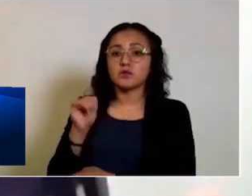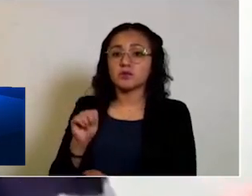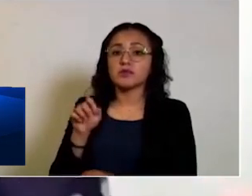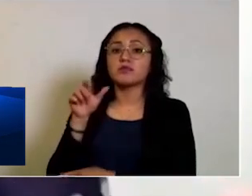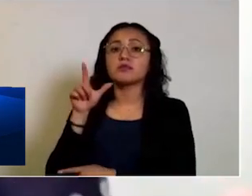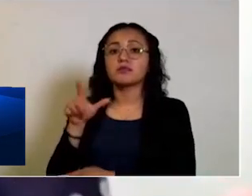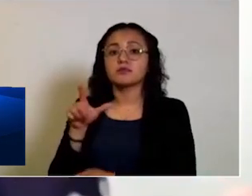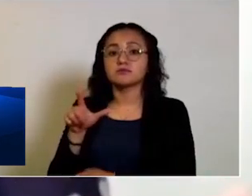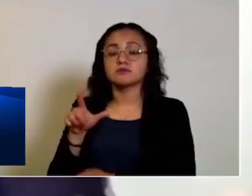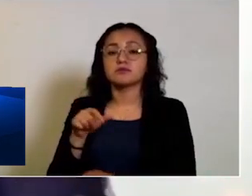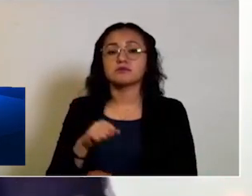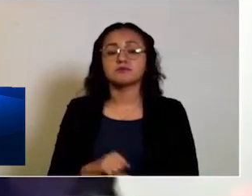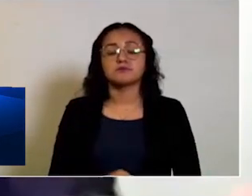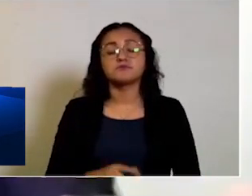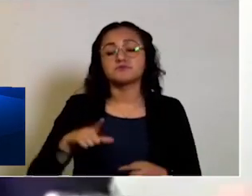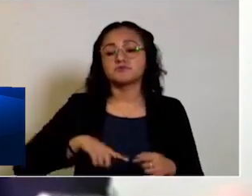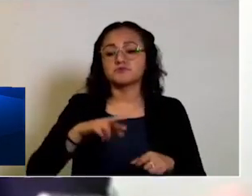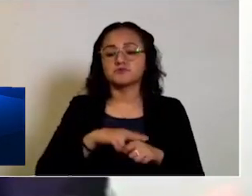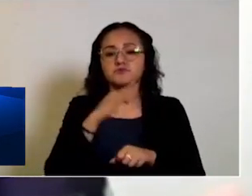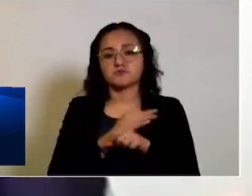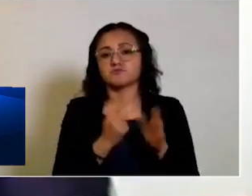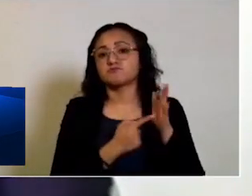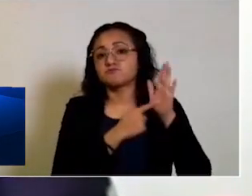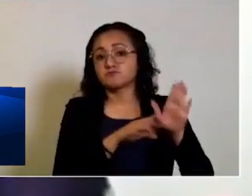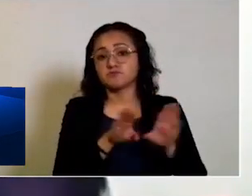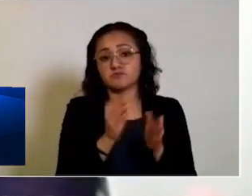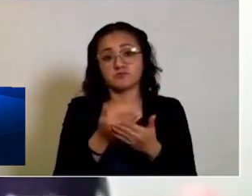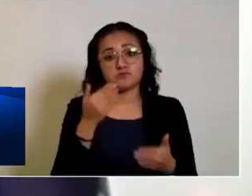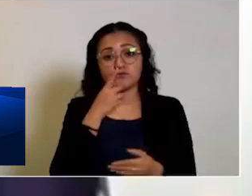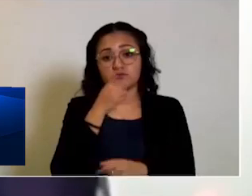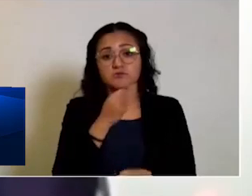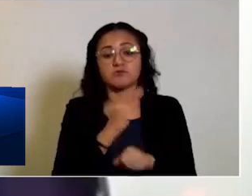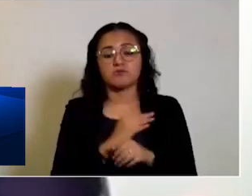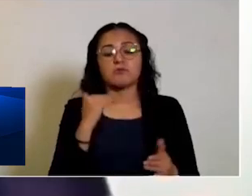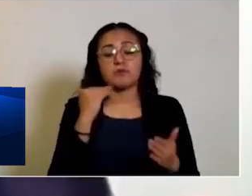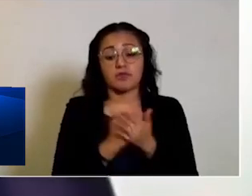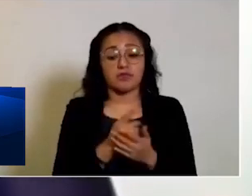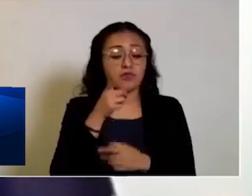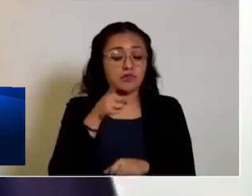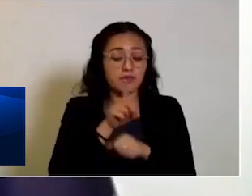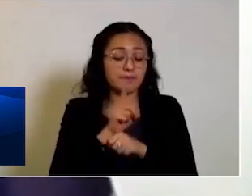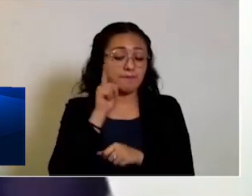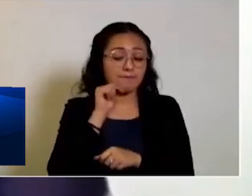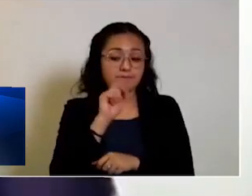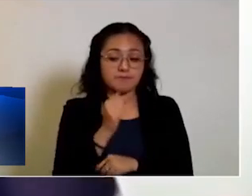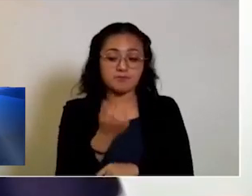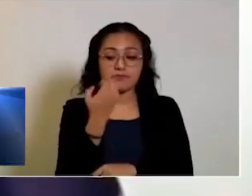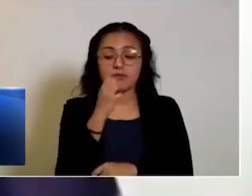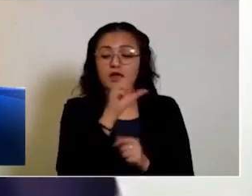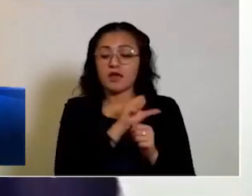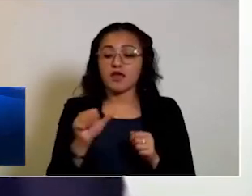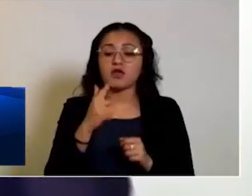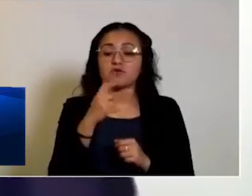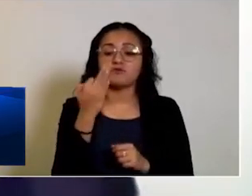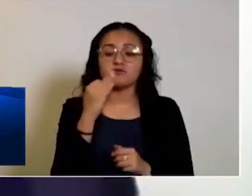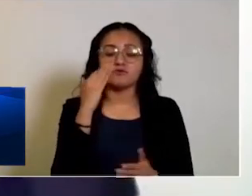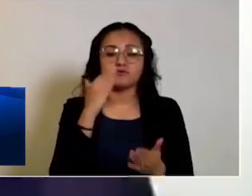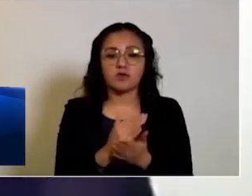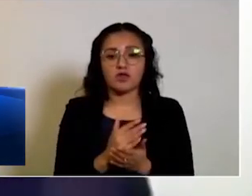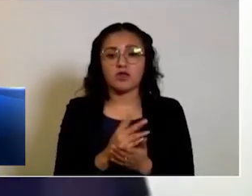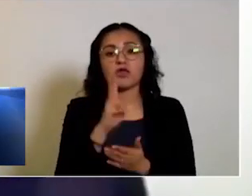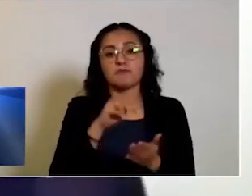-17. Gobernador, este decreto, como usted lo mencionó, tiene vigencia a partir del día 26 de enero al 8 de febrero del año